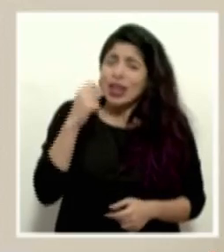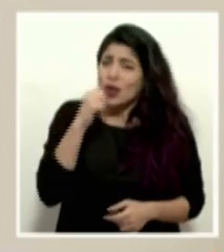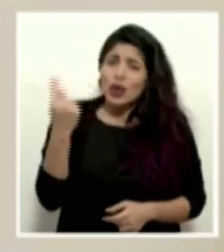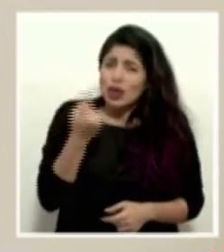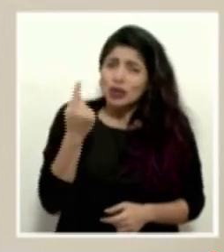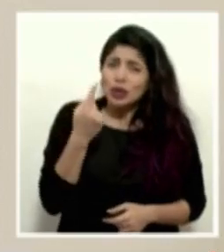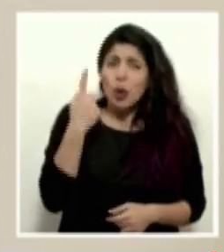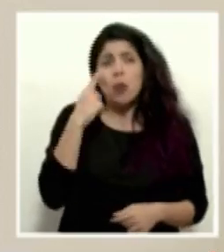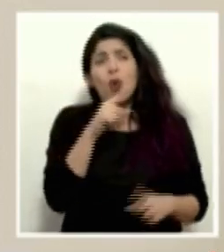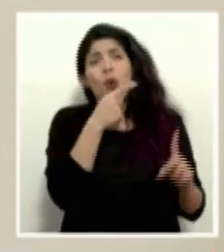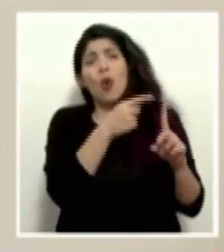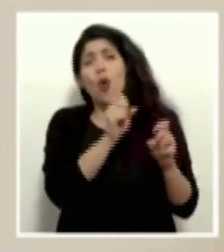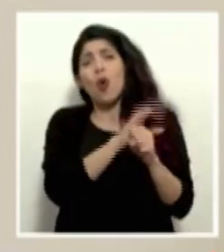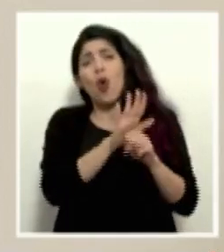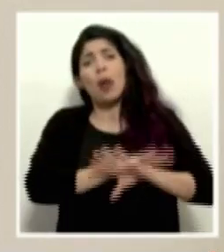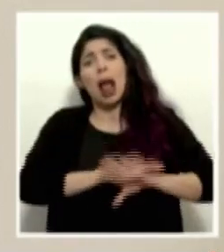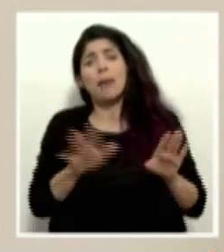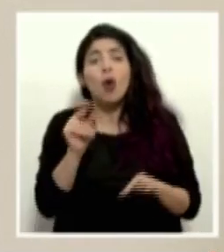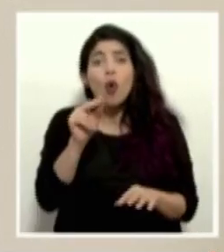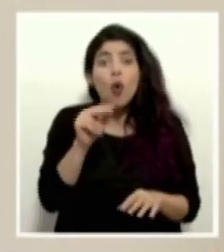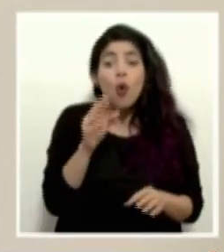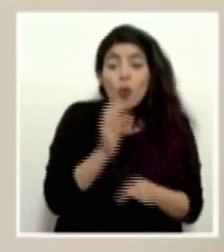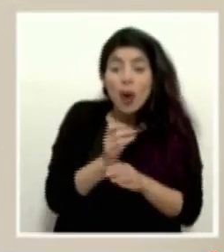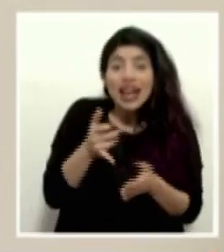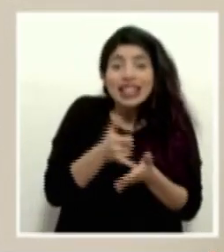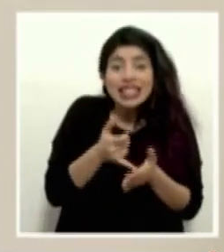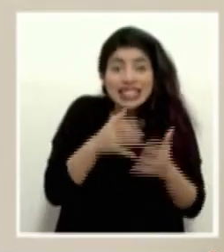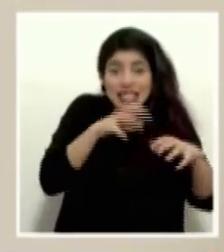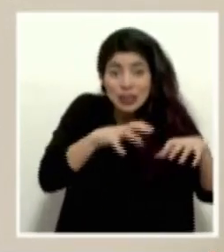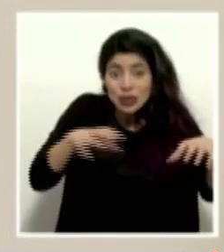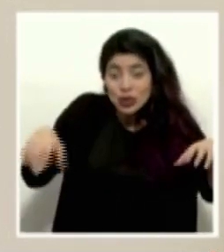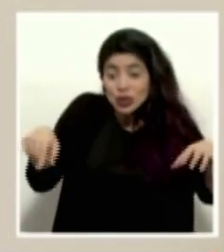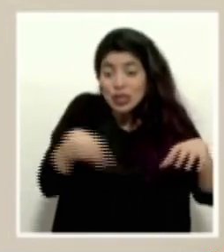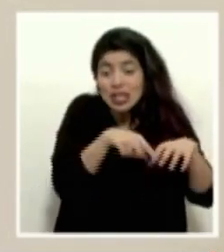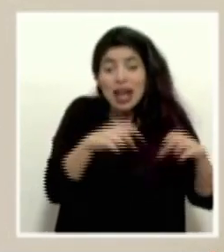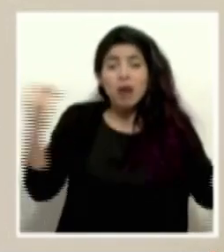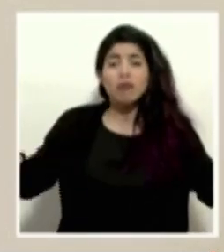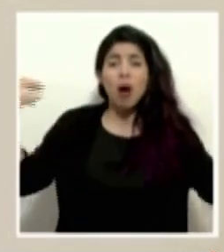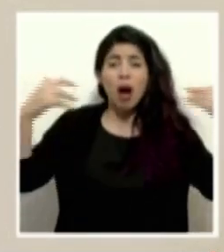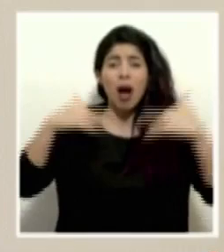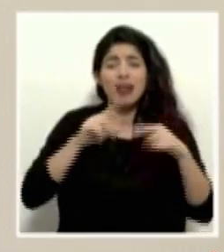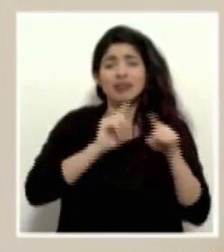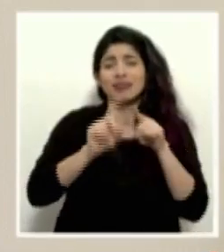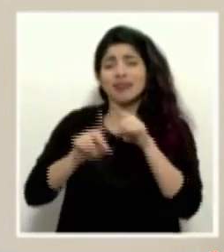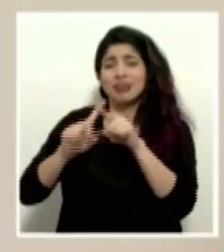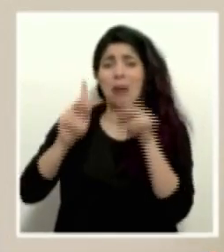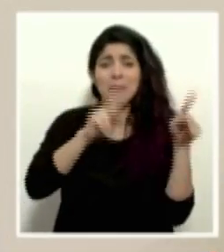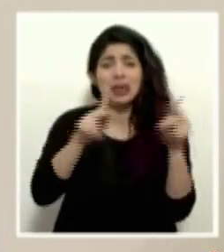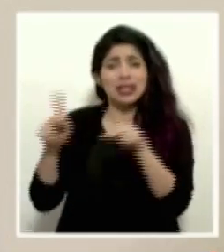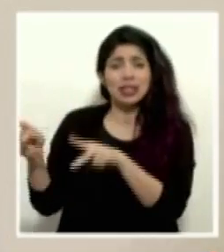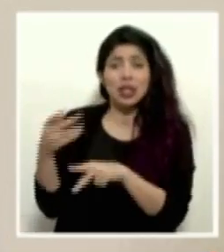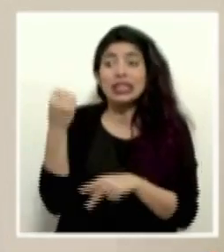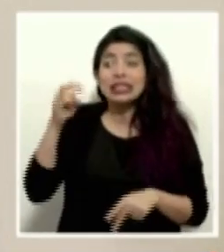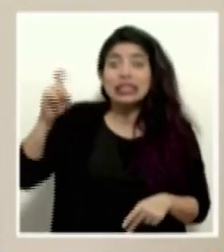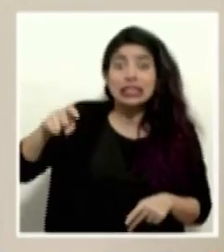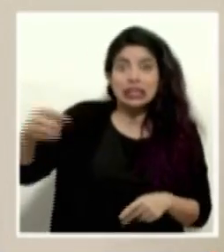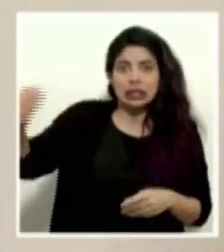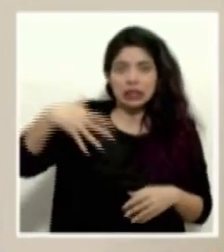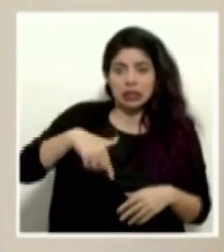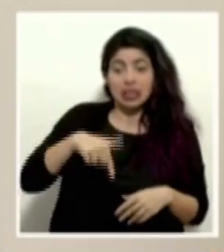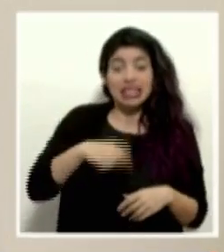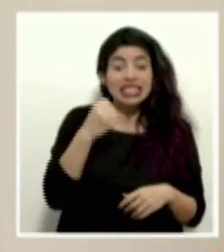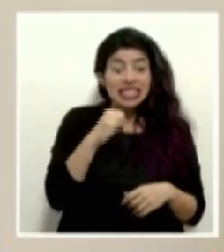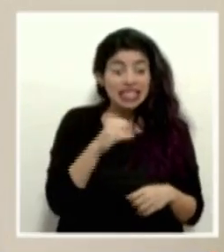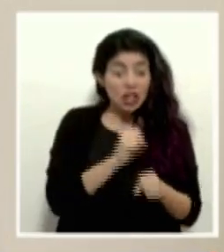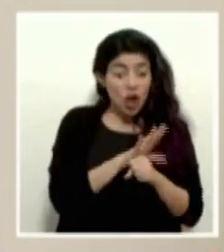solamente por el hecho del COVID. Es porque a las UCIs, a las unidades de cuidados intensivos, van todas las personas que así lo ameritan y se saturan